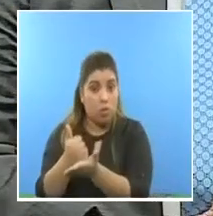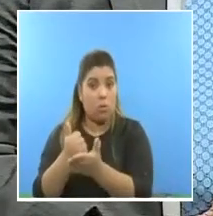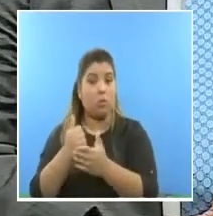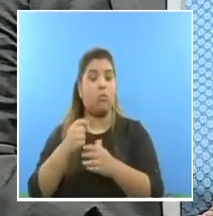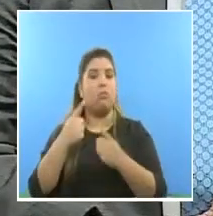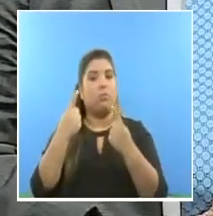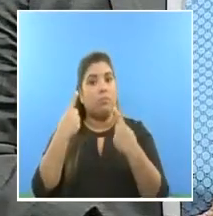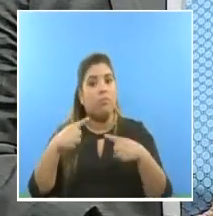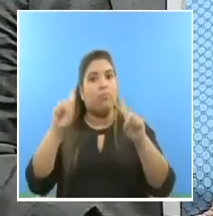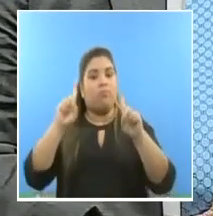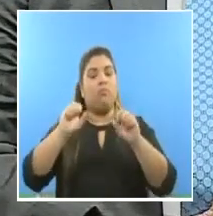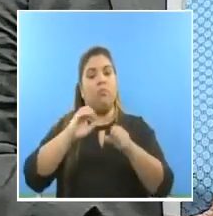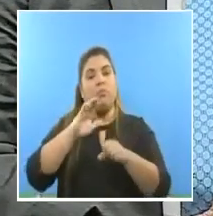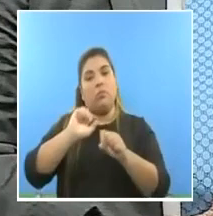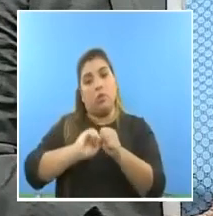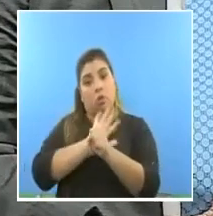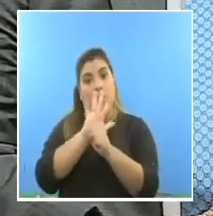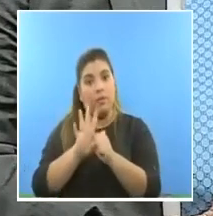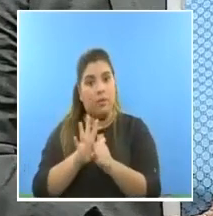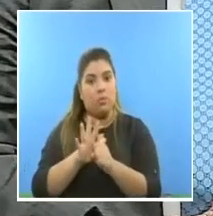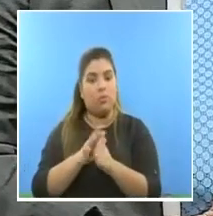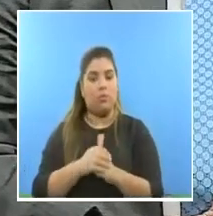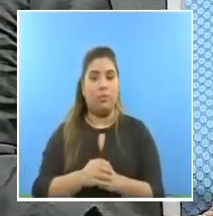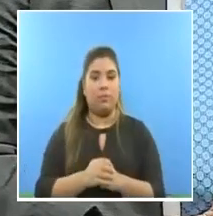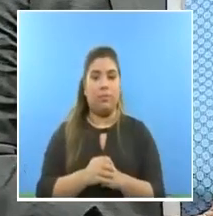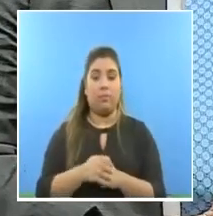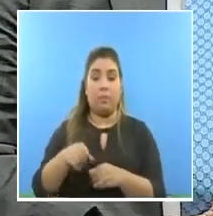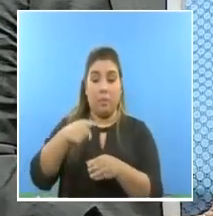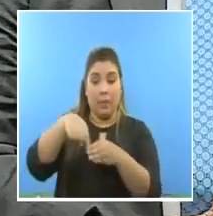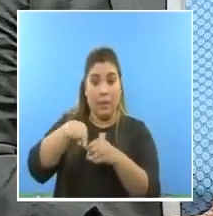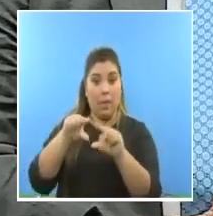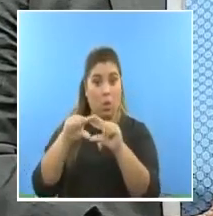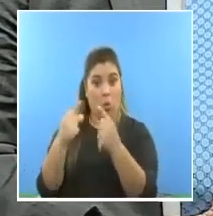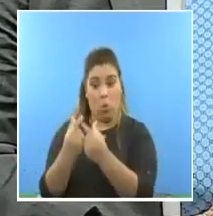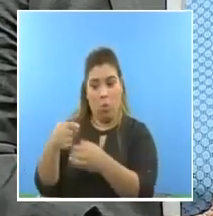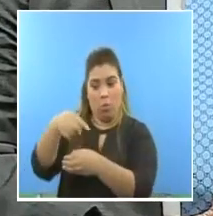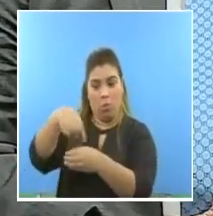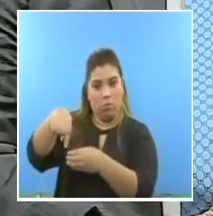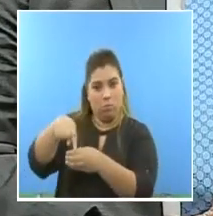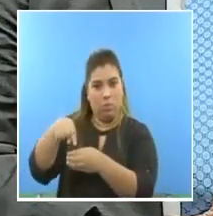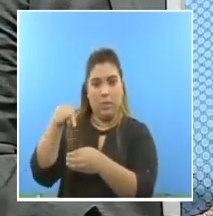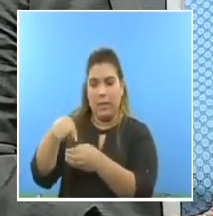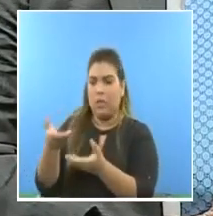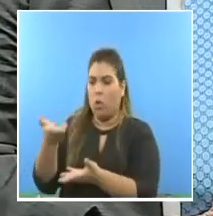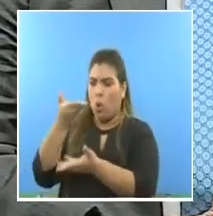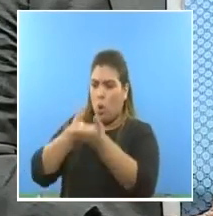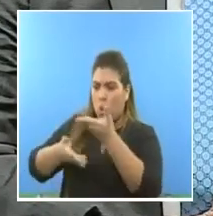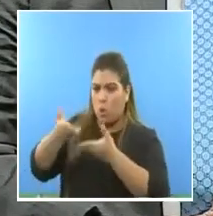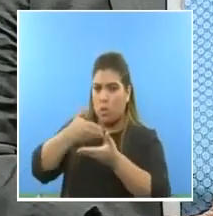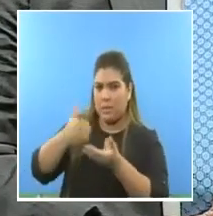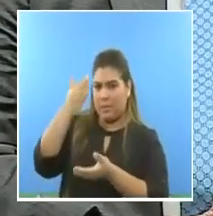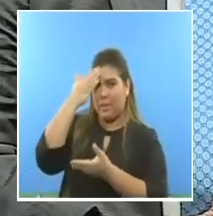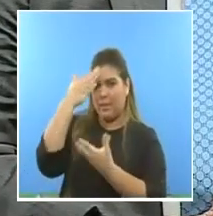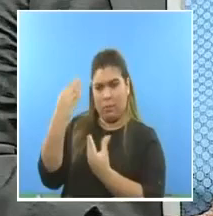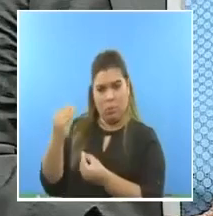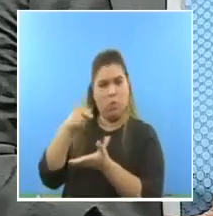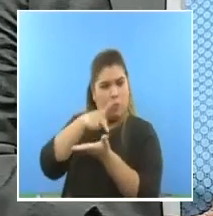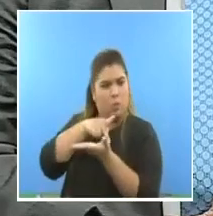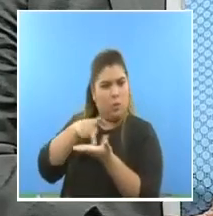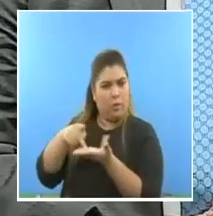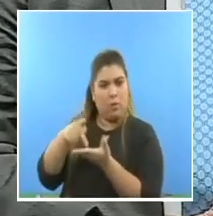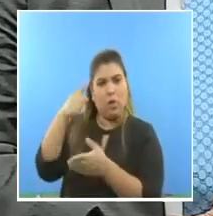saquen triunfantes de esta crisis, nos lleven a una pronta apertura de todas las actividades